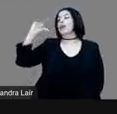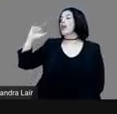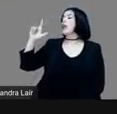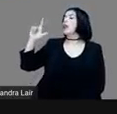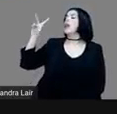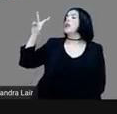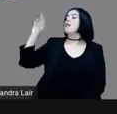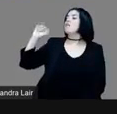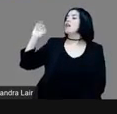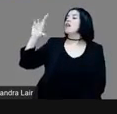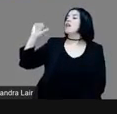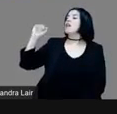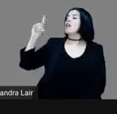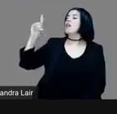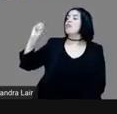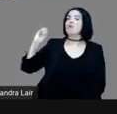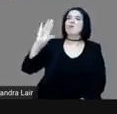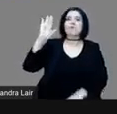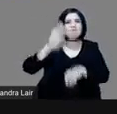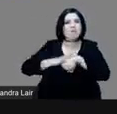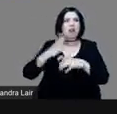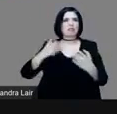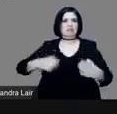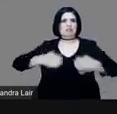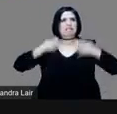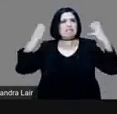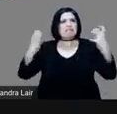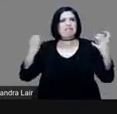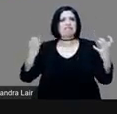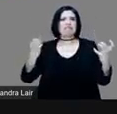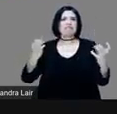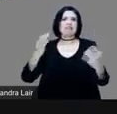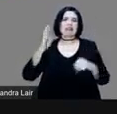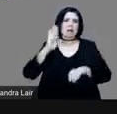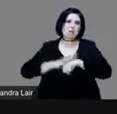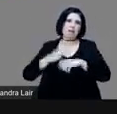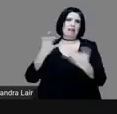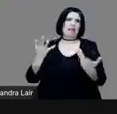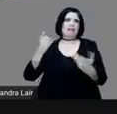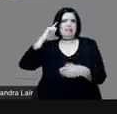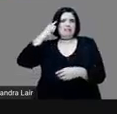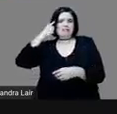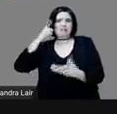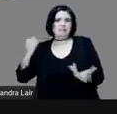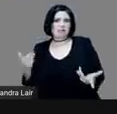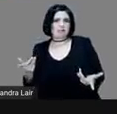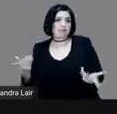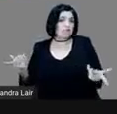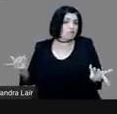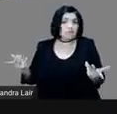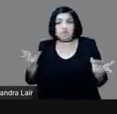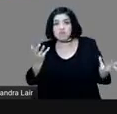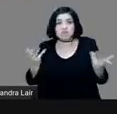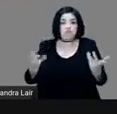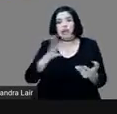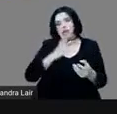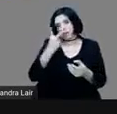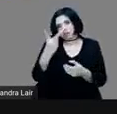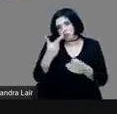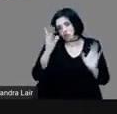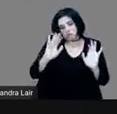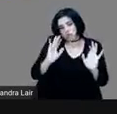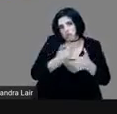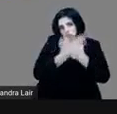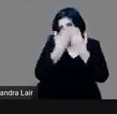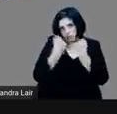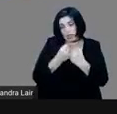¿no? Que era este hombre más violento, un carácter más rabioso, diríamos, ¿no? Y entonces, ¿qué va a